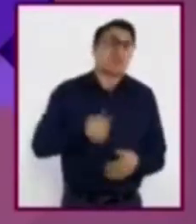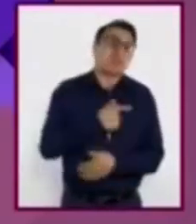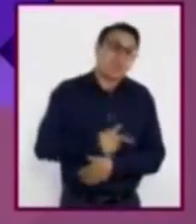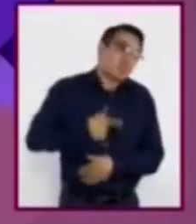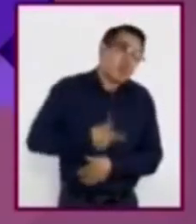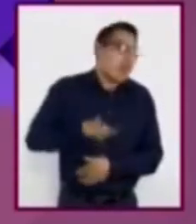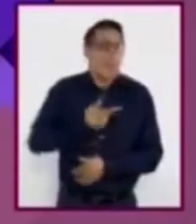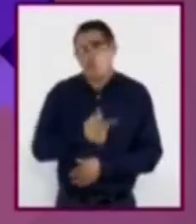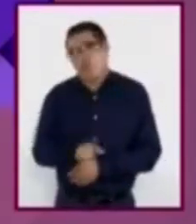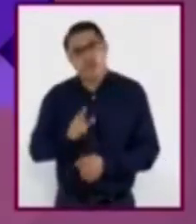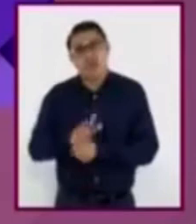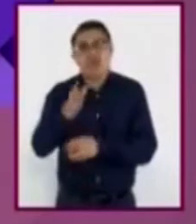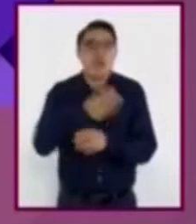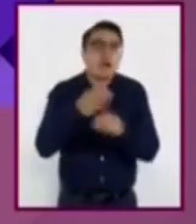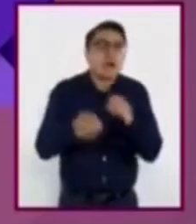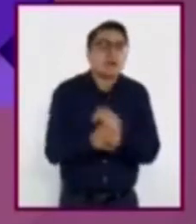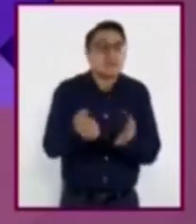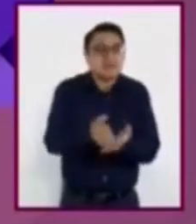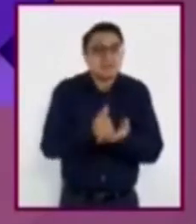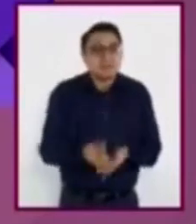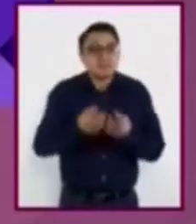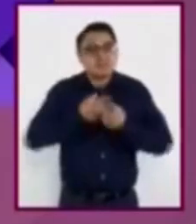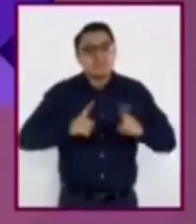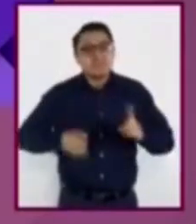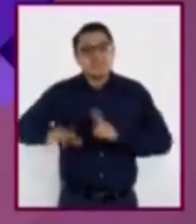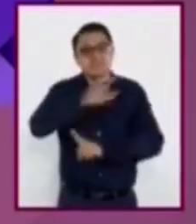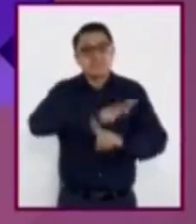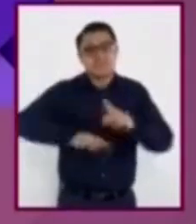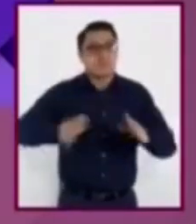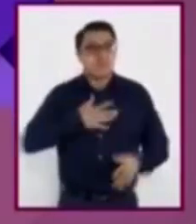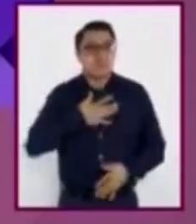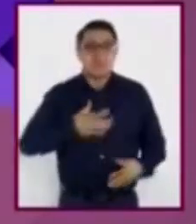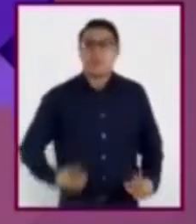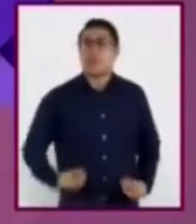van a ayudar para desarrollar lo que es el contexto de mi propia vida.